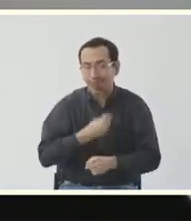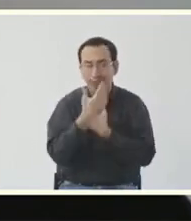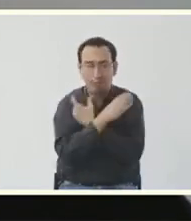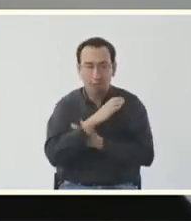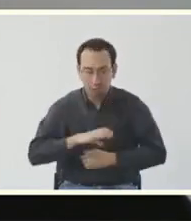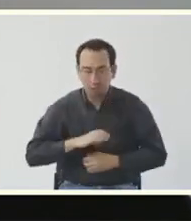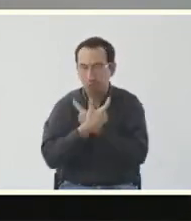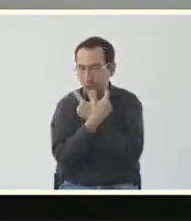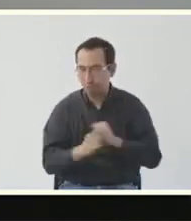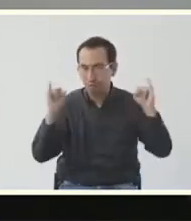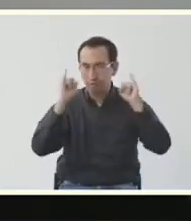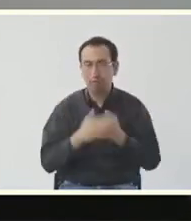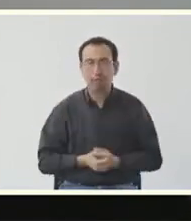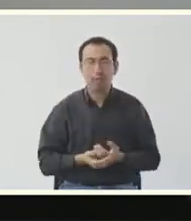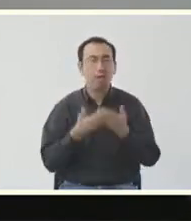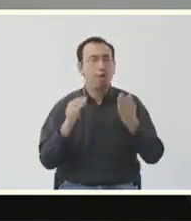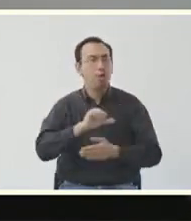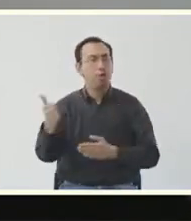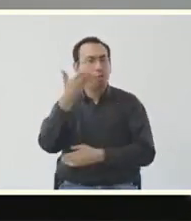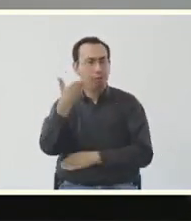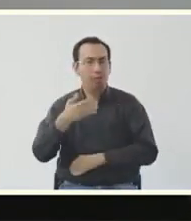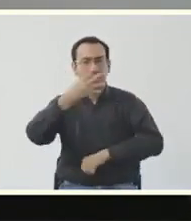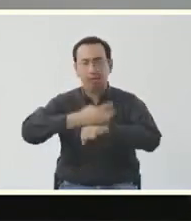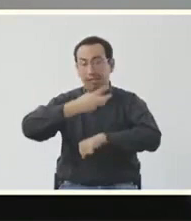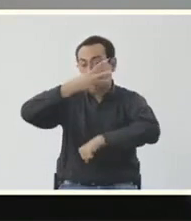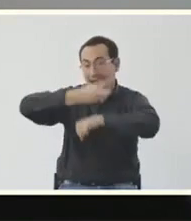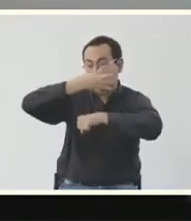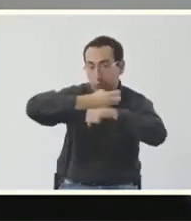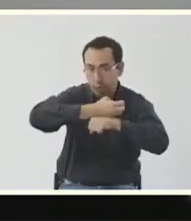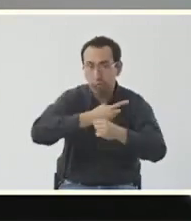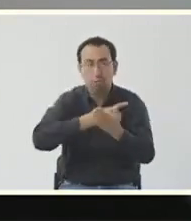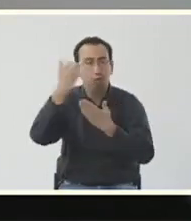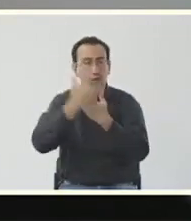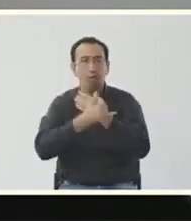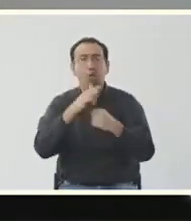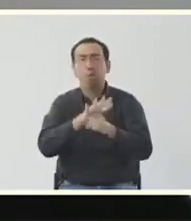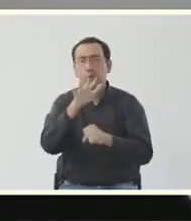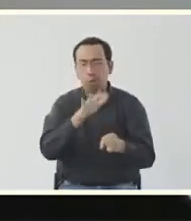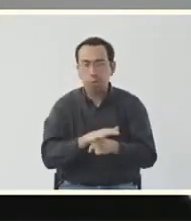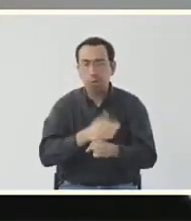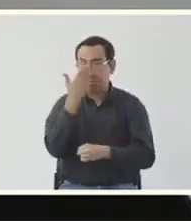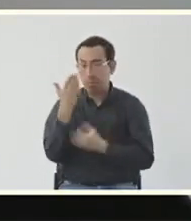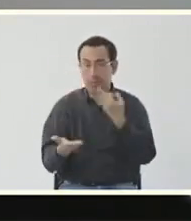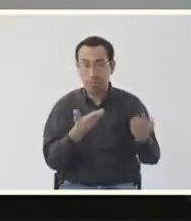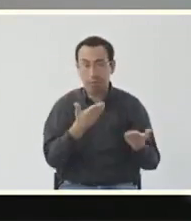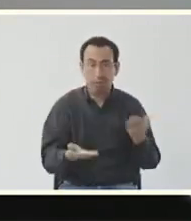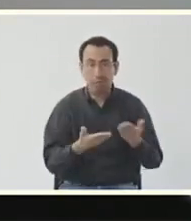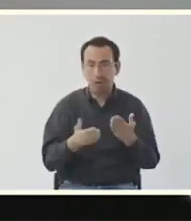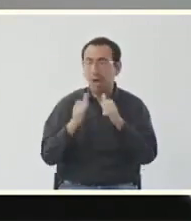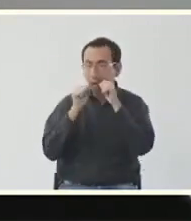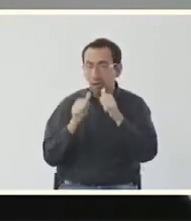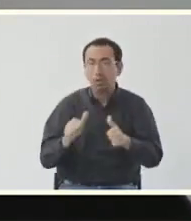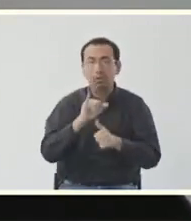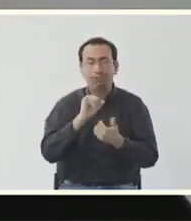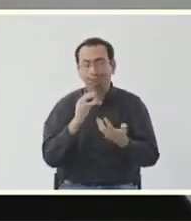candidaturas independientes. Respecto de las peticiones 3 y 4, el proyecto hace referencia a que lo solicitado no es atendible, toda